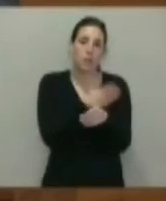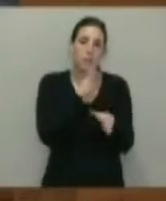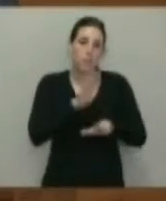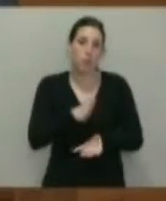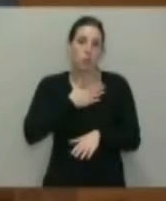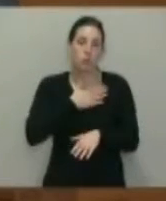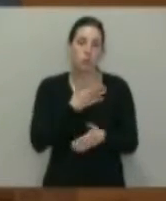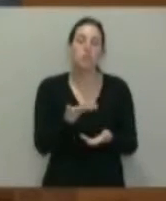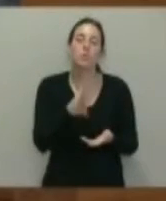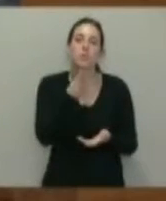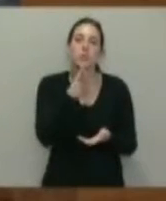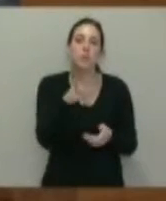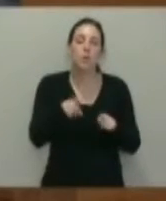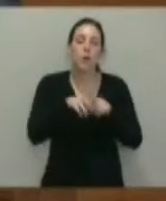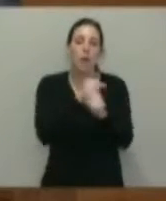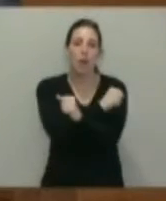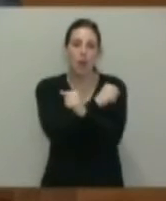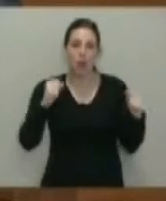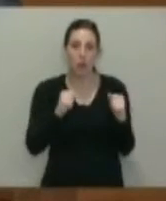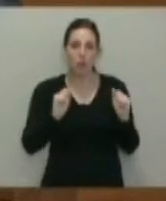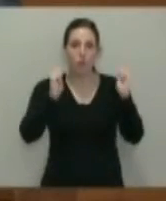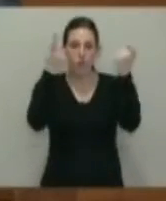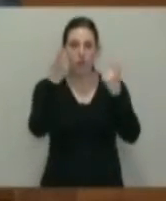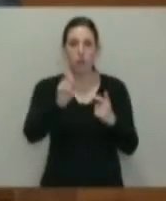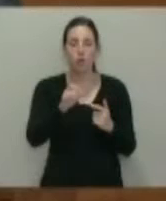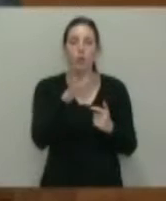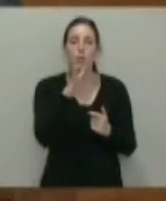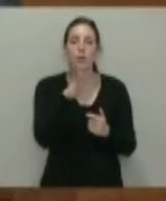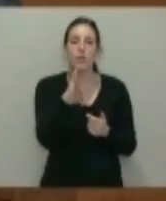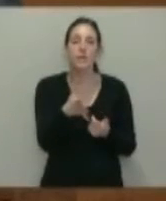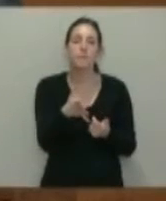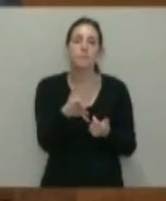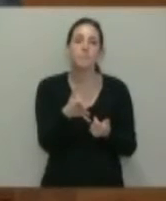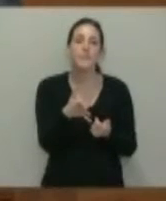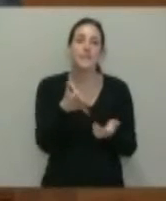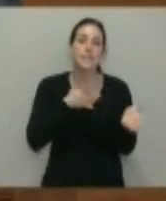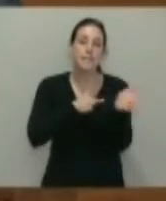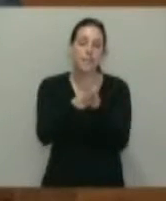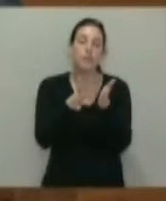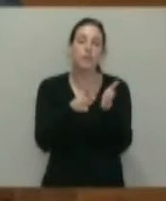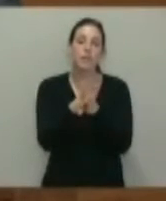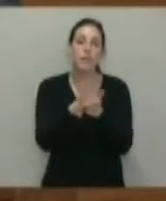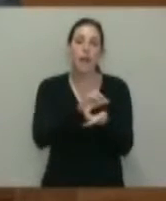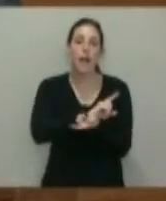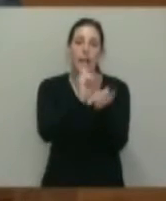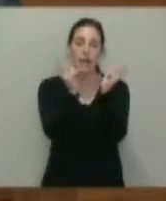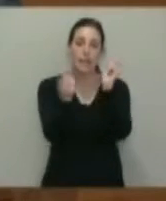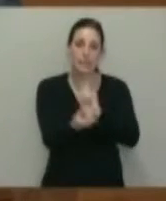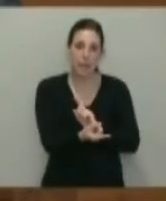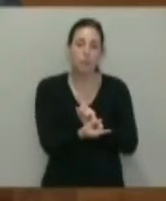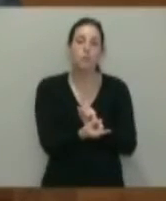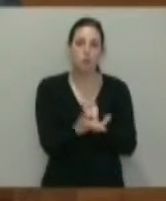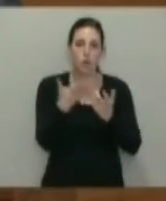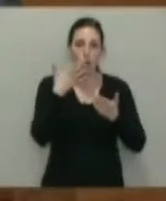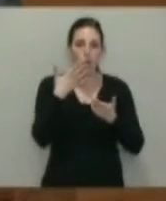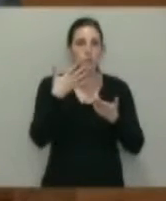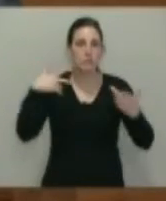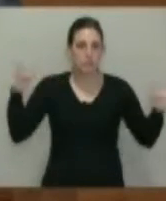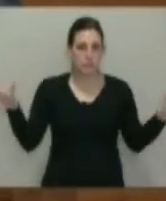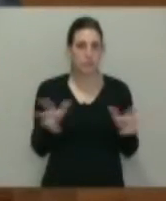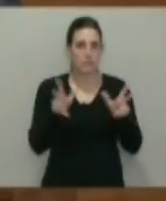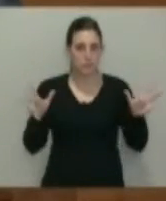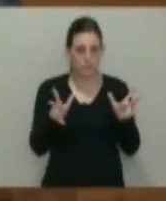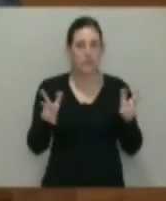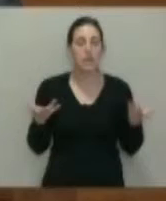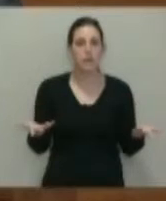Y no nos gustaría que se consolidase, que se consolidase porque eso implicaría un cambio de tendencia realmente alarmante.